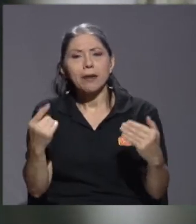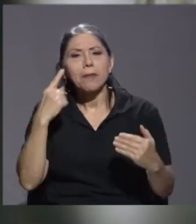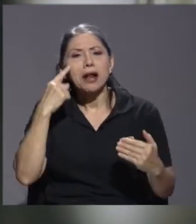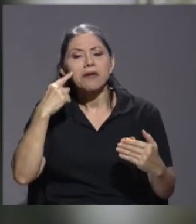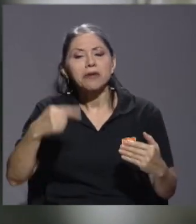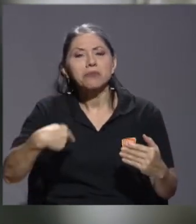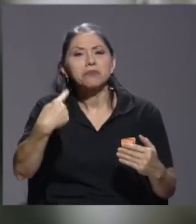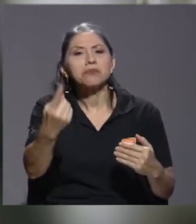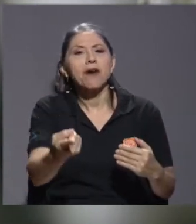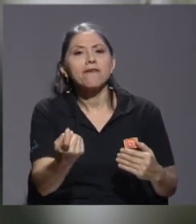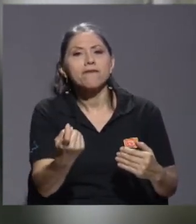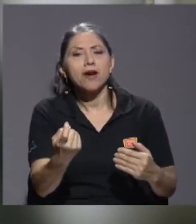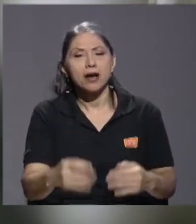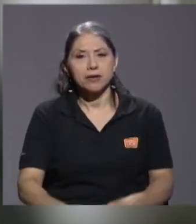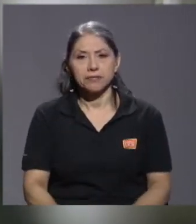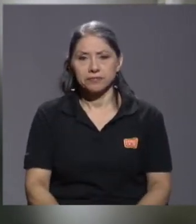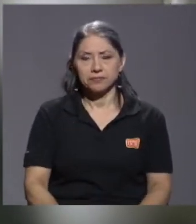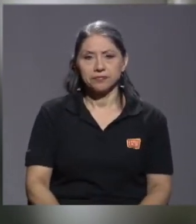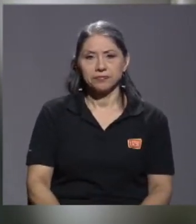por delante.